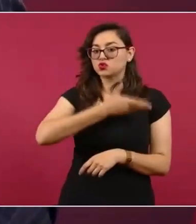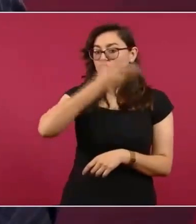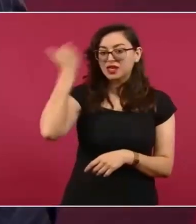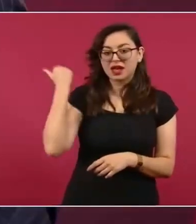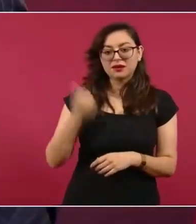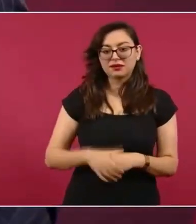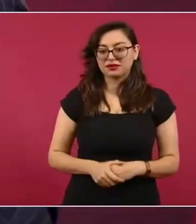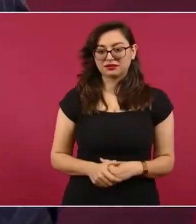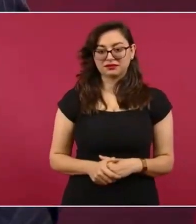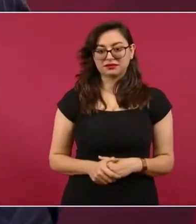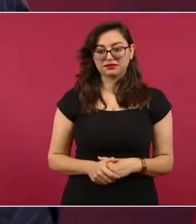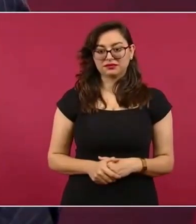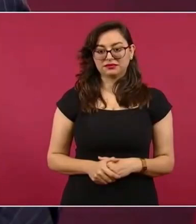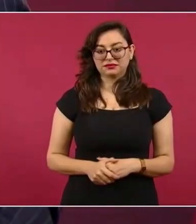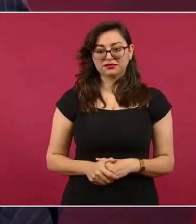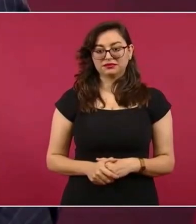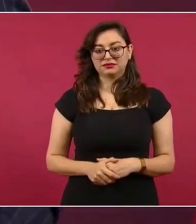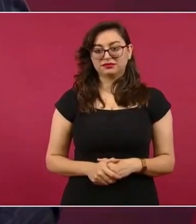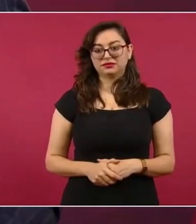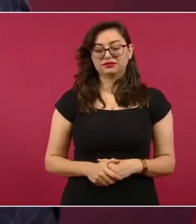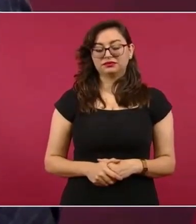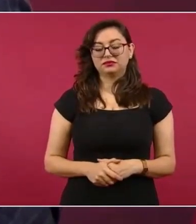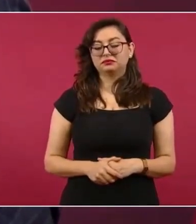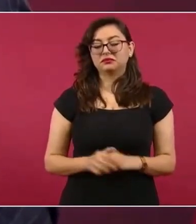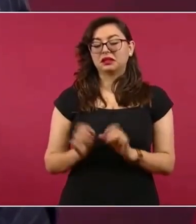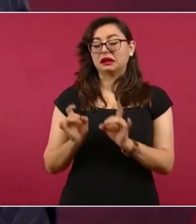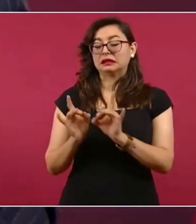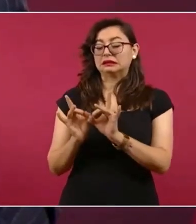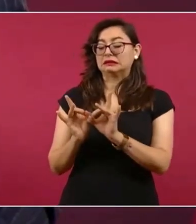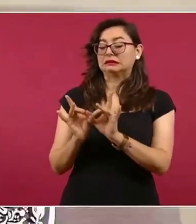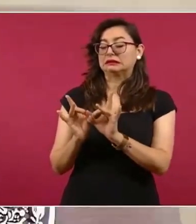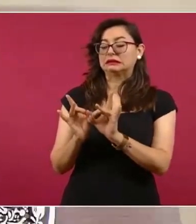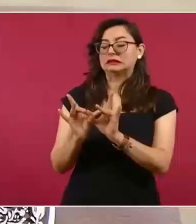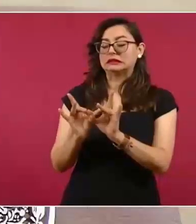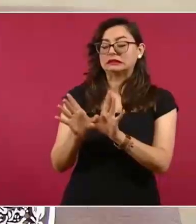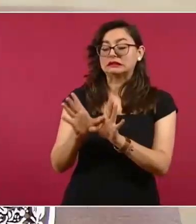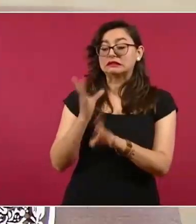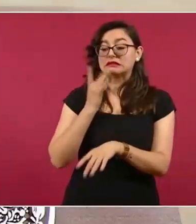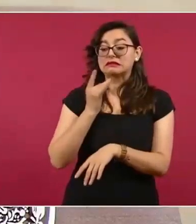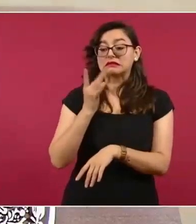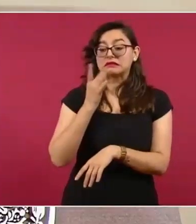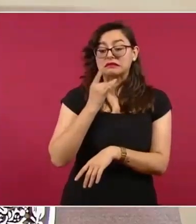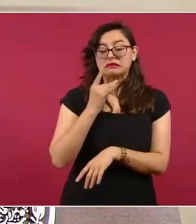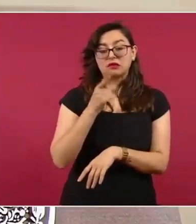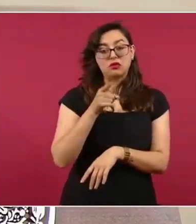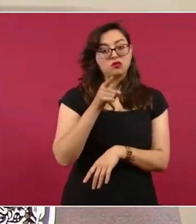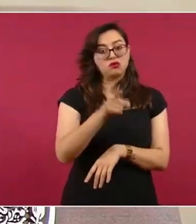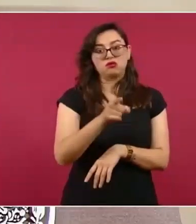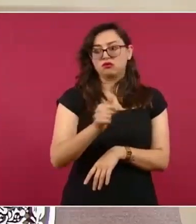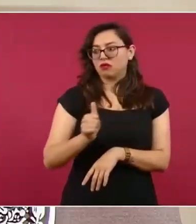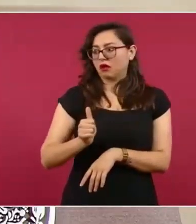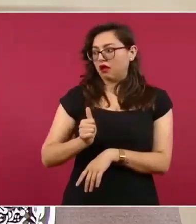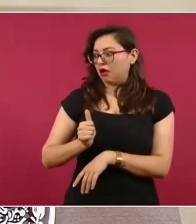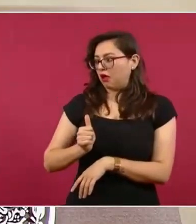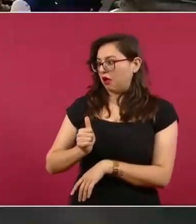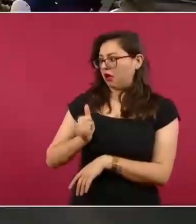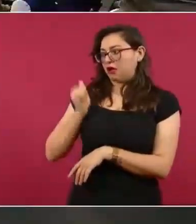que signifique perjudicarnos lo convierten